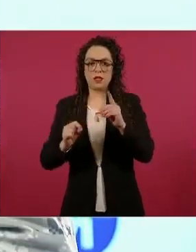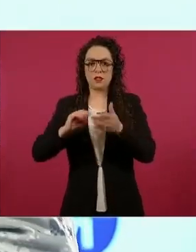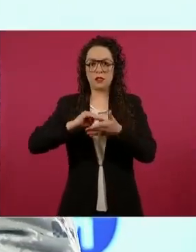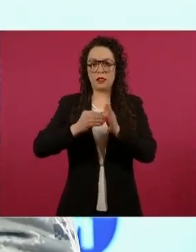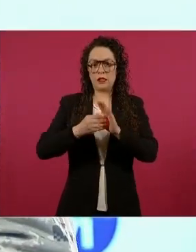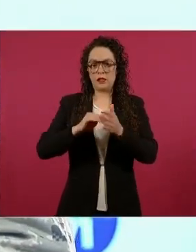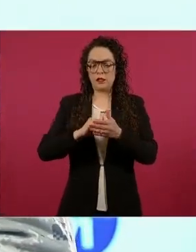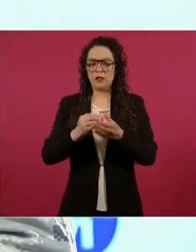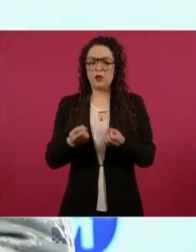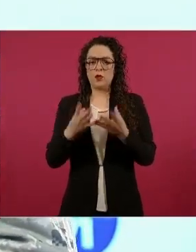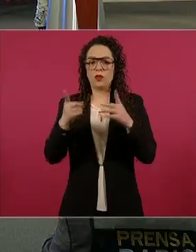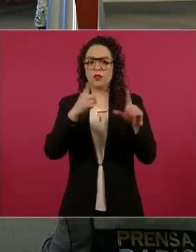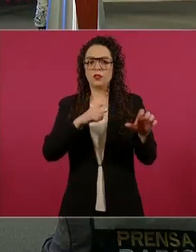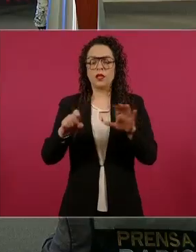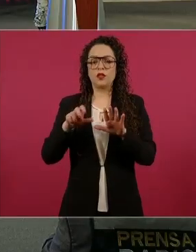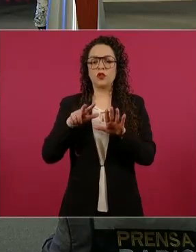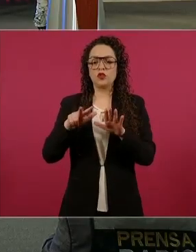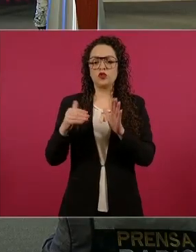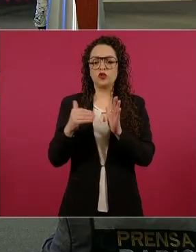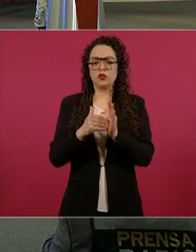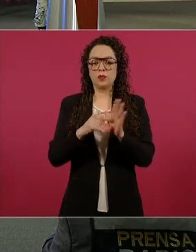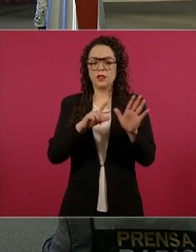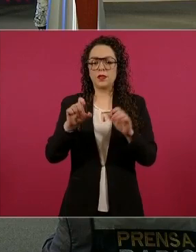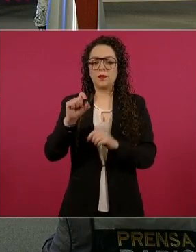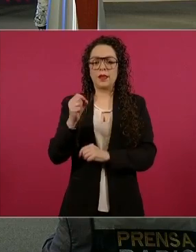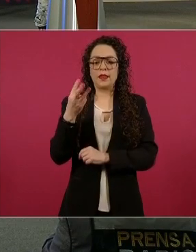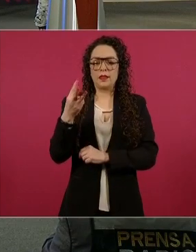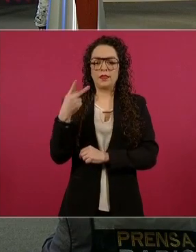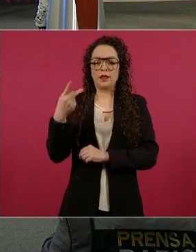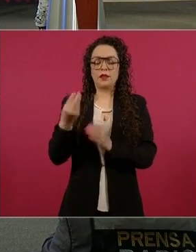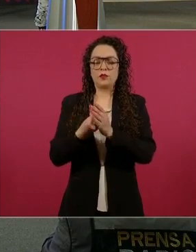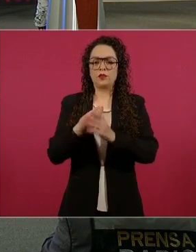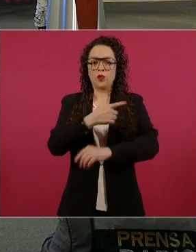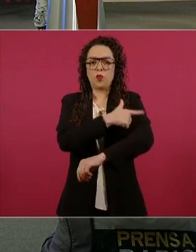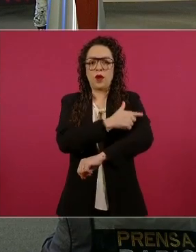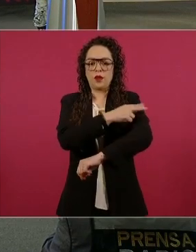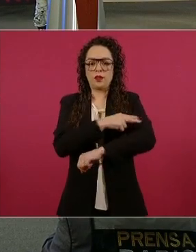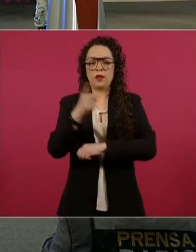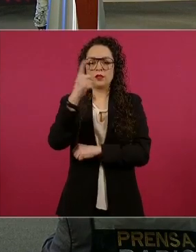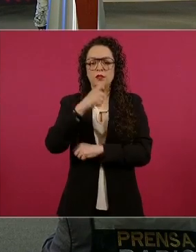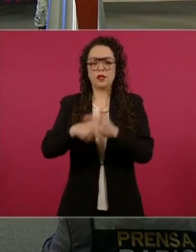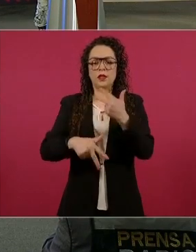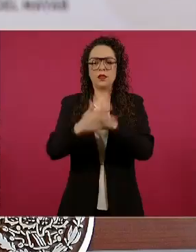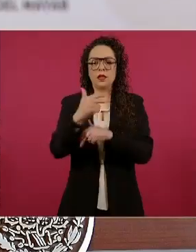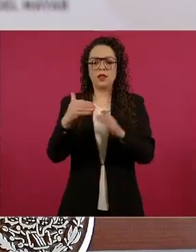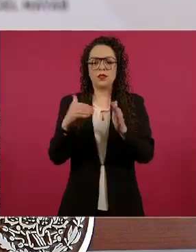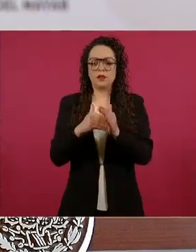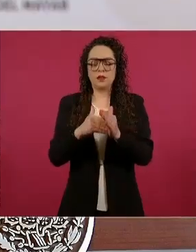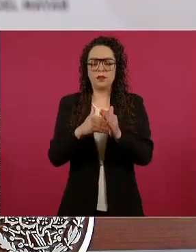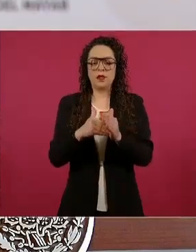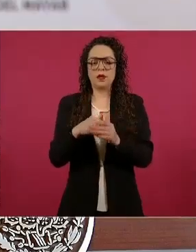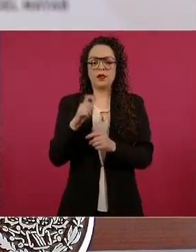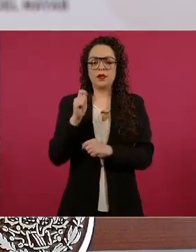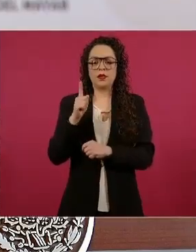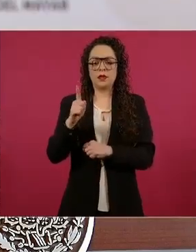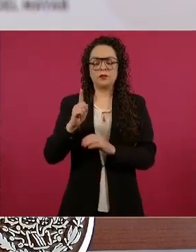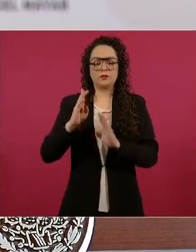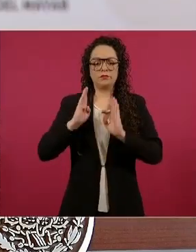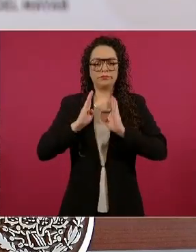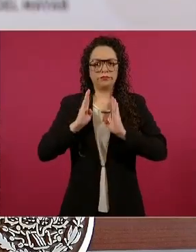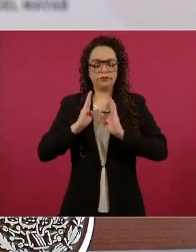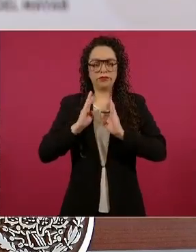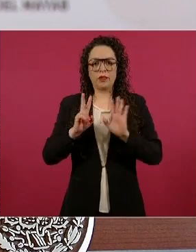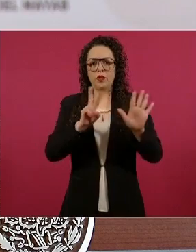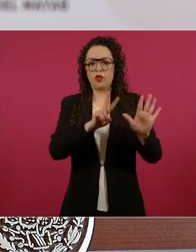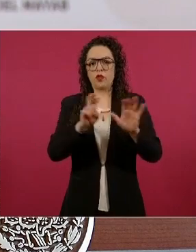118 mil 723 elementos de la Guarda Nacional, 113 mil 307 de Fuerzas Armadas, lo que es un